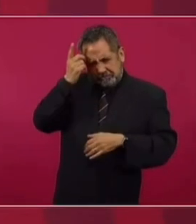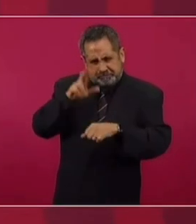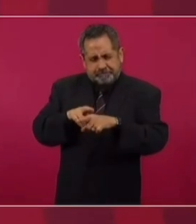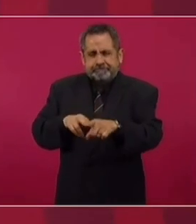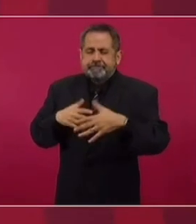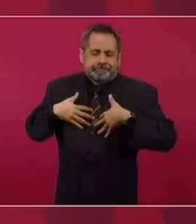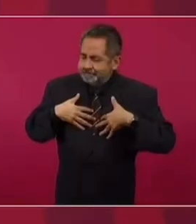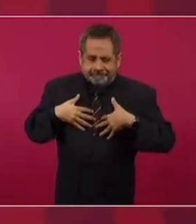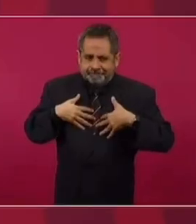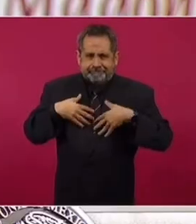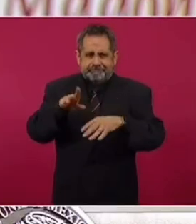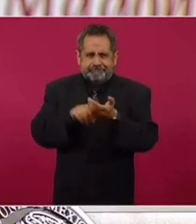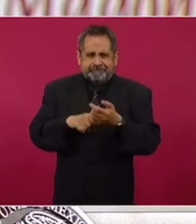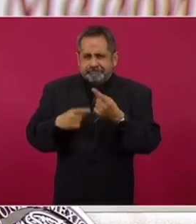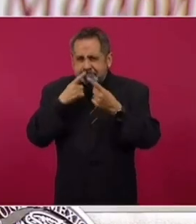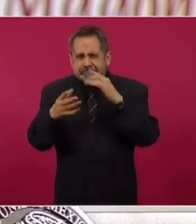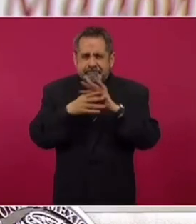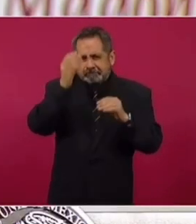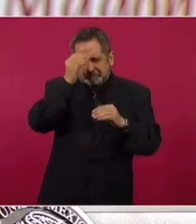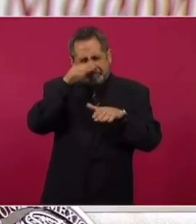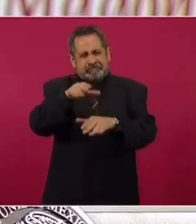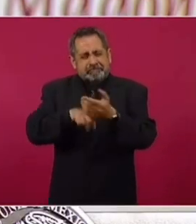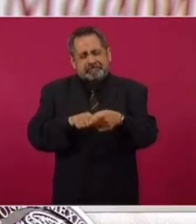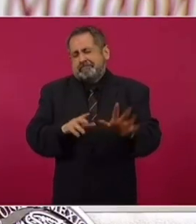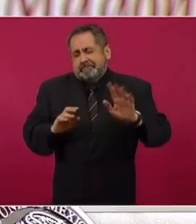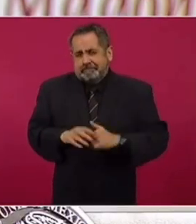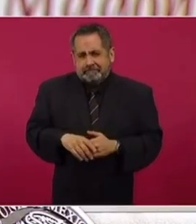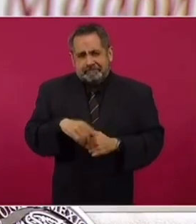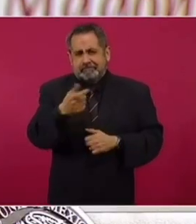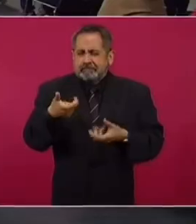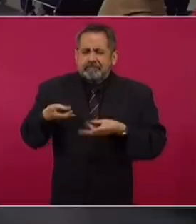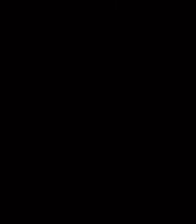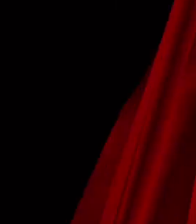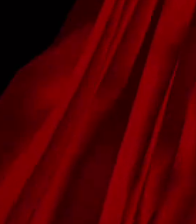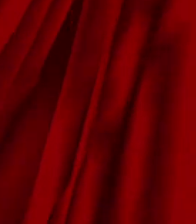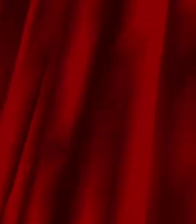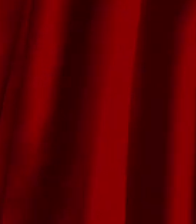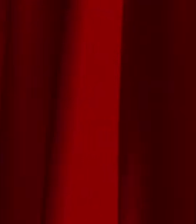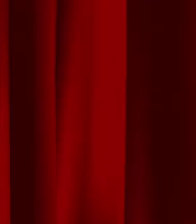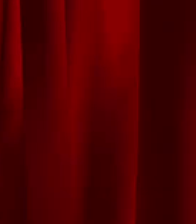no es mi tarea ponerme a opinar respecto de los costos de las tierras.